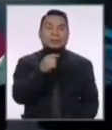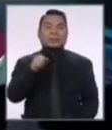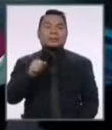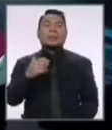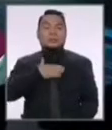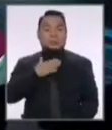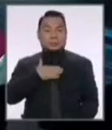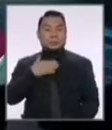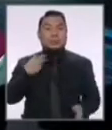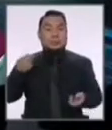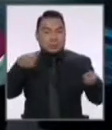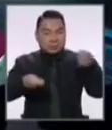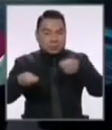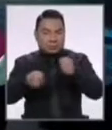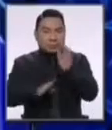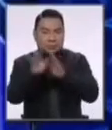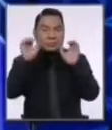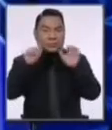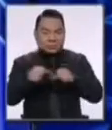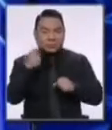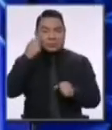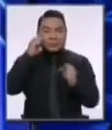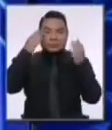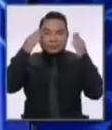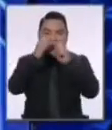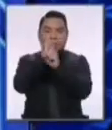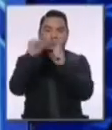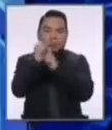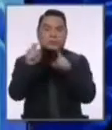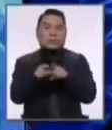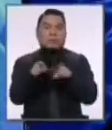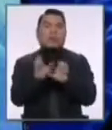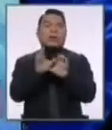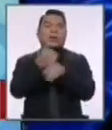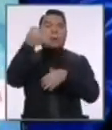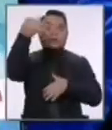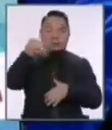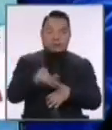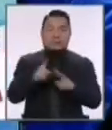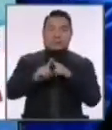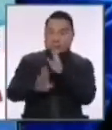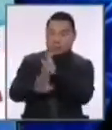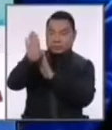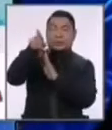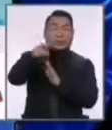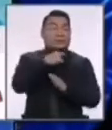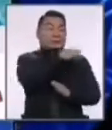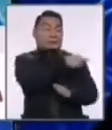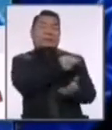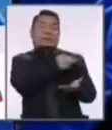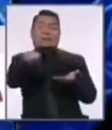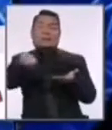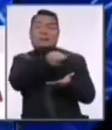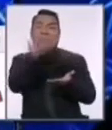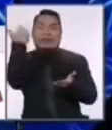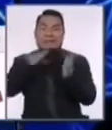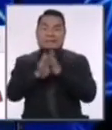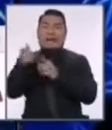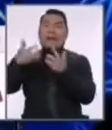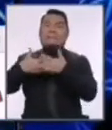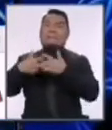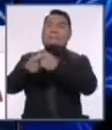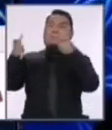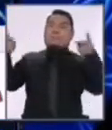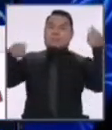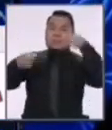Así es, se necesita la inversión pero con una visión social también. Vamos a crear el verdadero reactivo, no el reactivo que solamente fue para las grandes empresas que